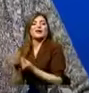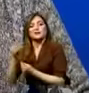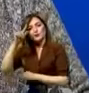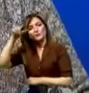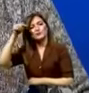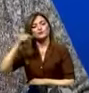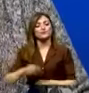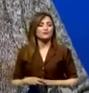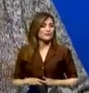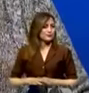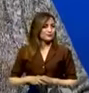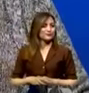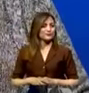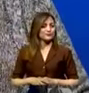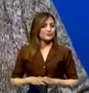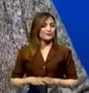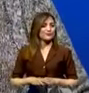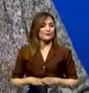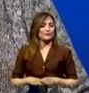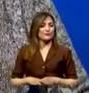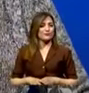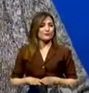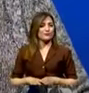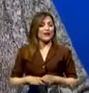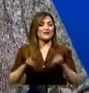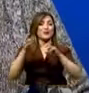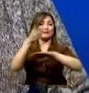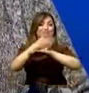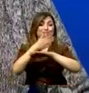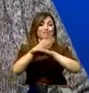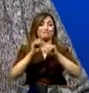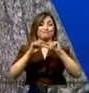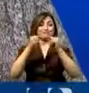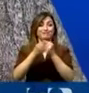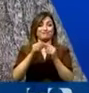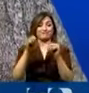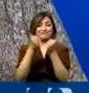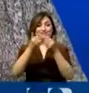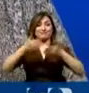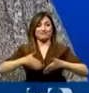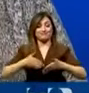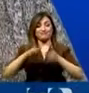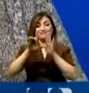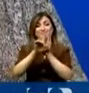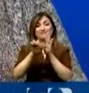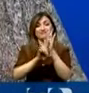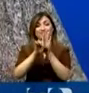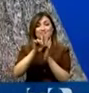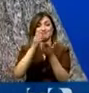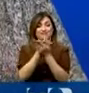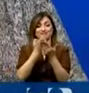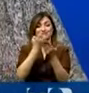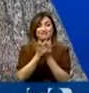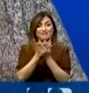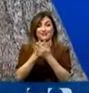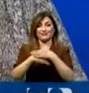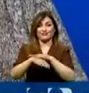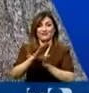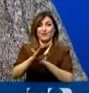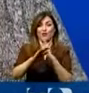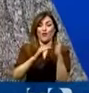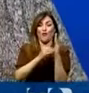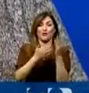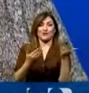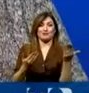esa ley de desarrollo económico, sobre todo esa carga de impuestos que ya está vigente desde enero. Se enfrentan a eso y eso sí pudiera